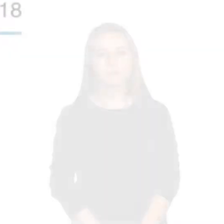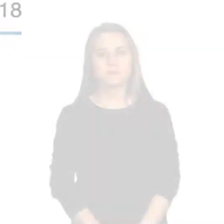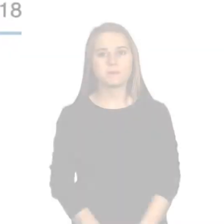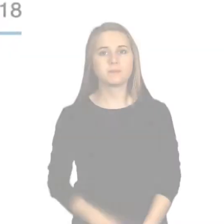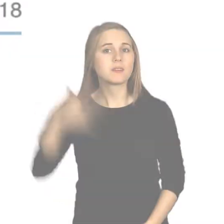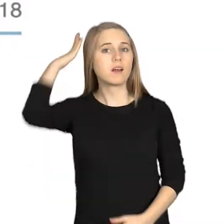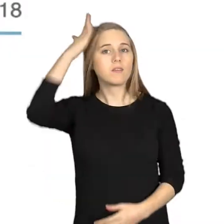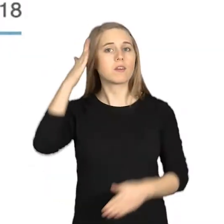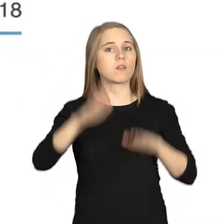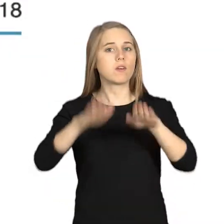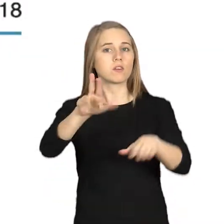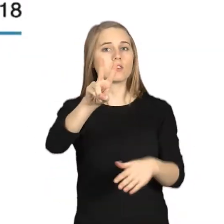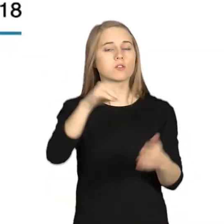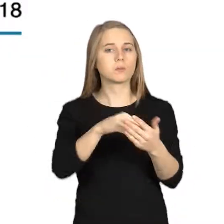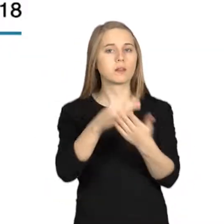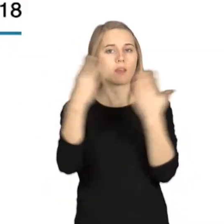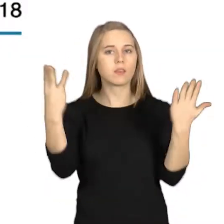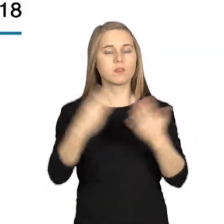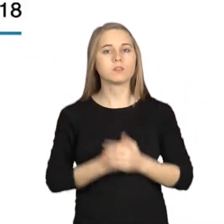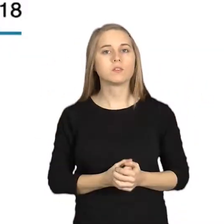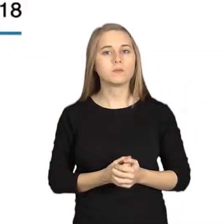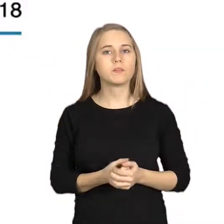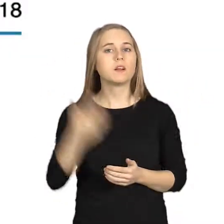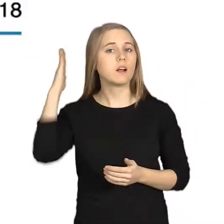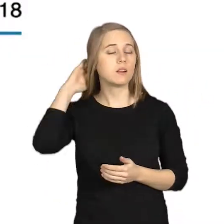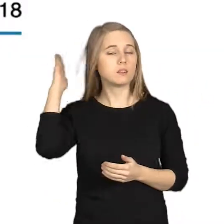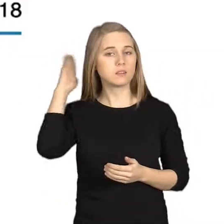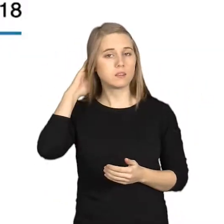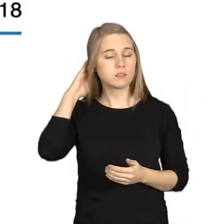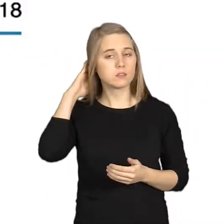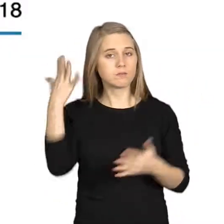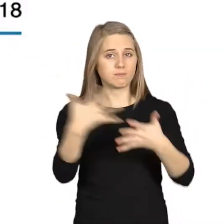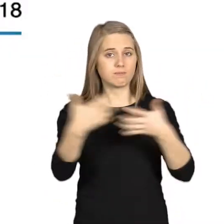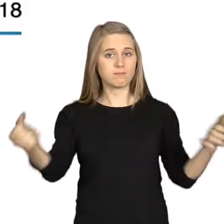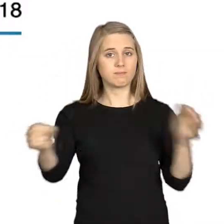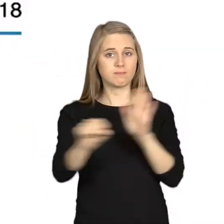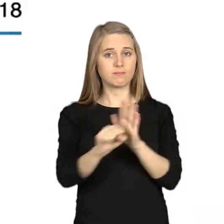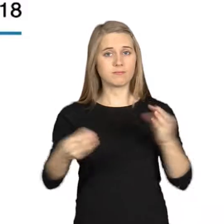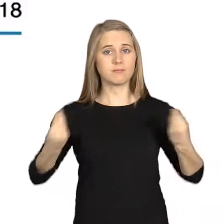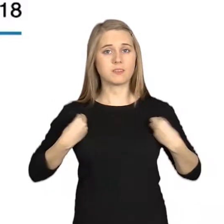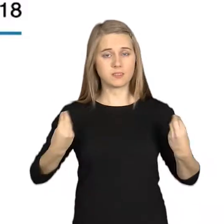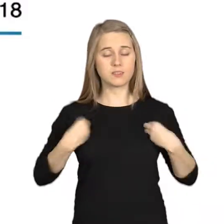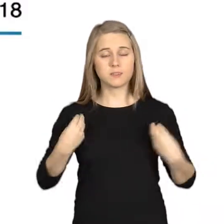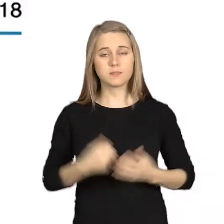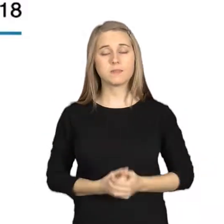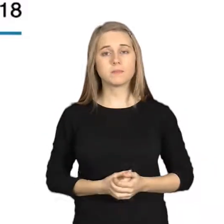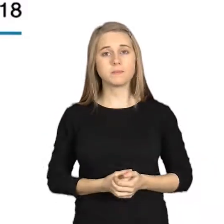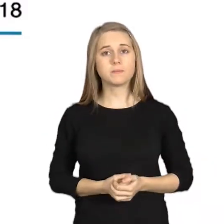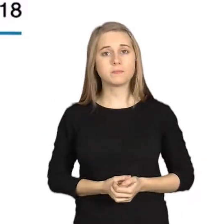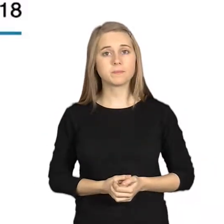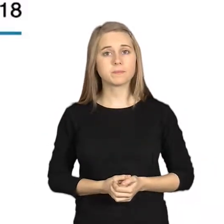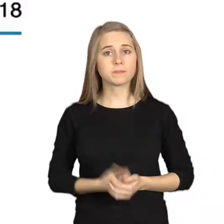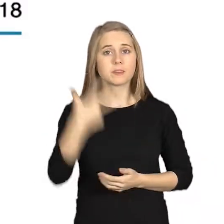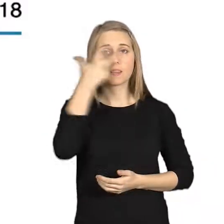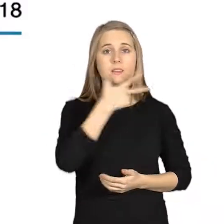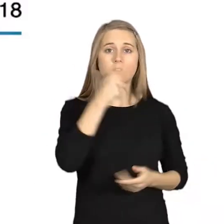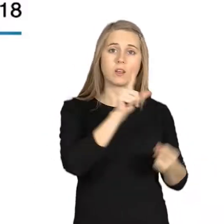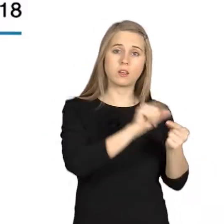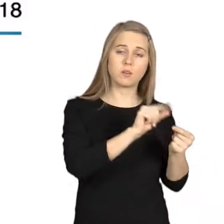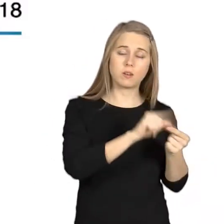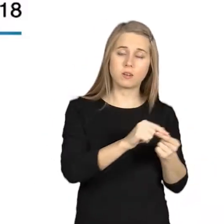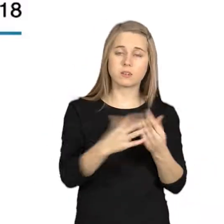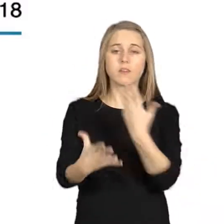Nafarro Oñez 2018, Alchasum, logo, bici. Aparecen los logos de la Icastola